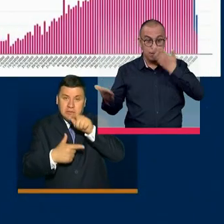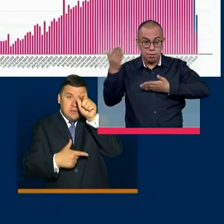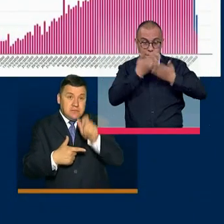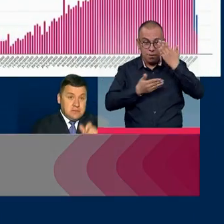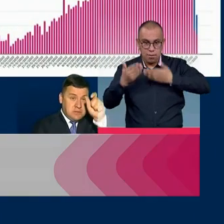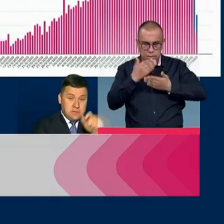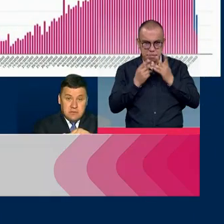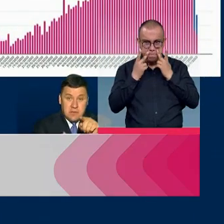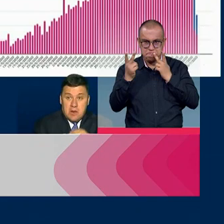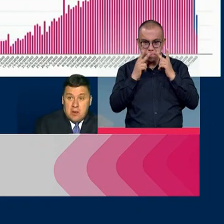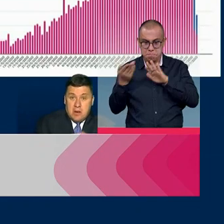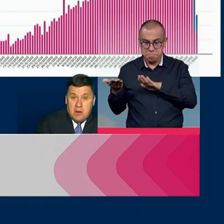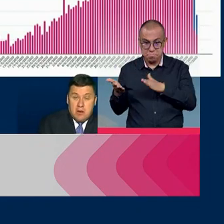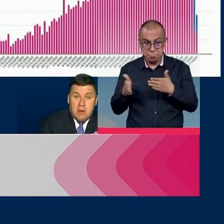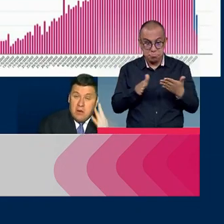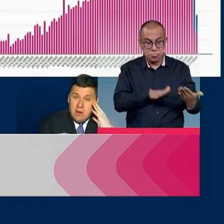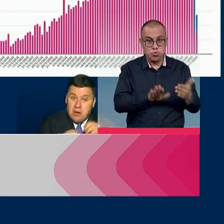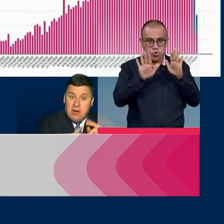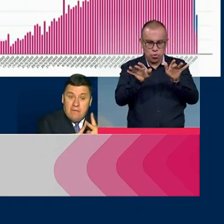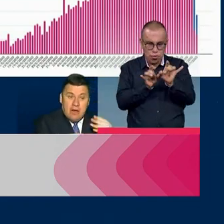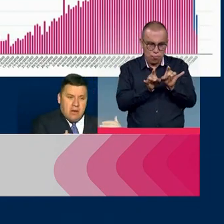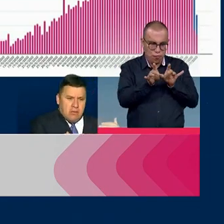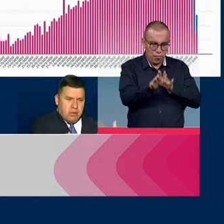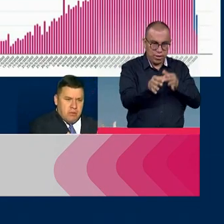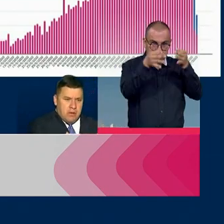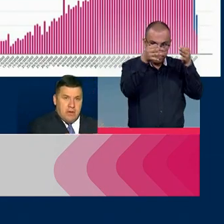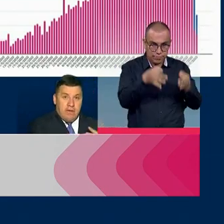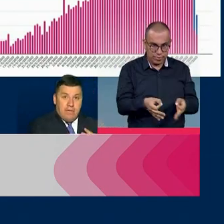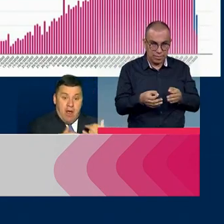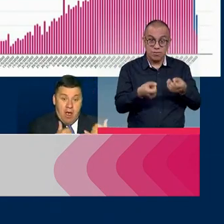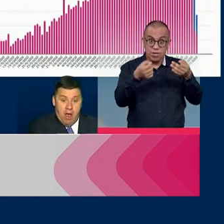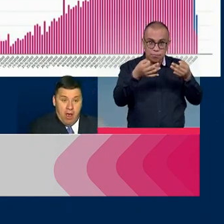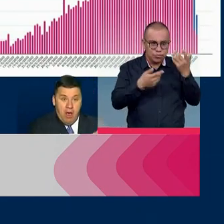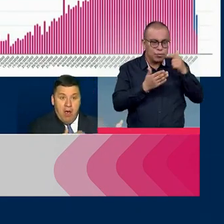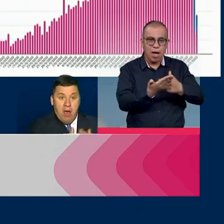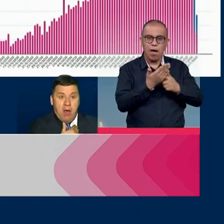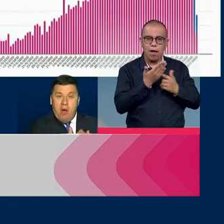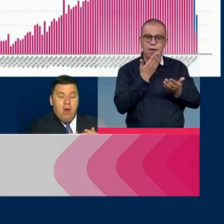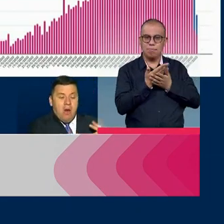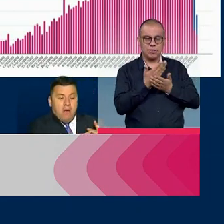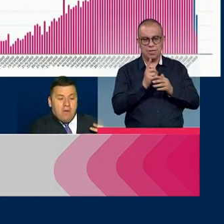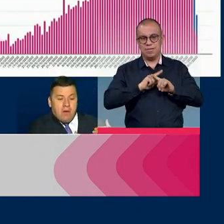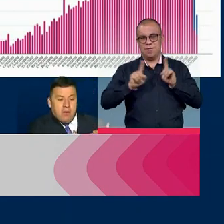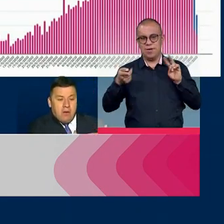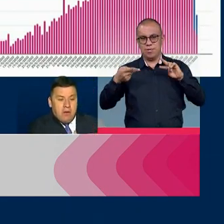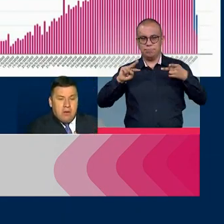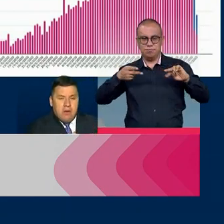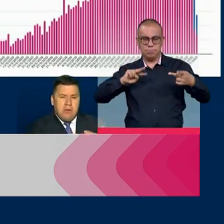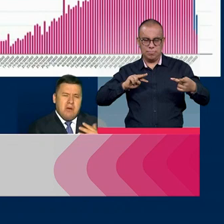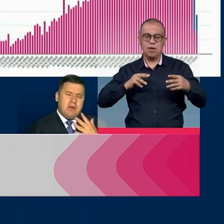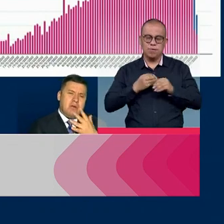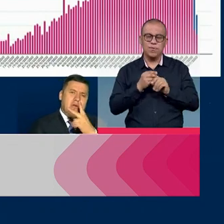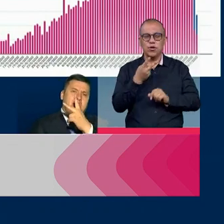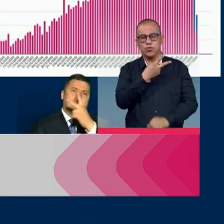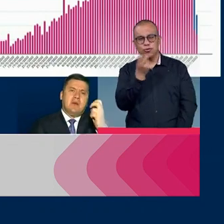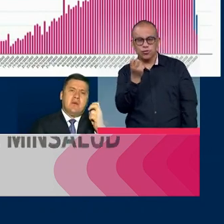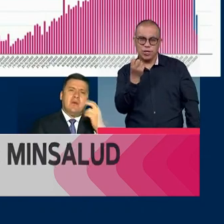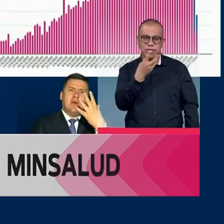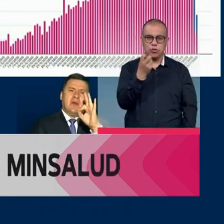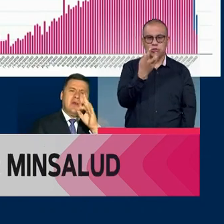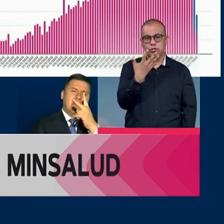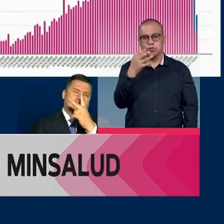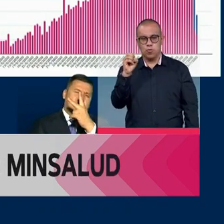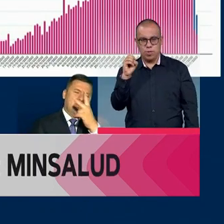personas, los fallecimientos de acuerdo con la fecha, no con la fecha en la cual se reportan, las veríamos alrededor de las 200, 250